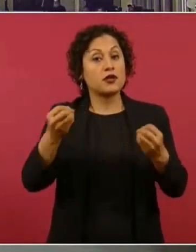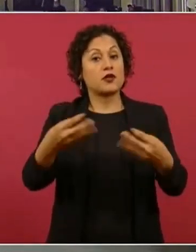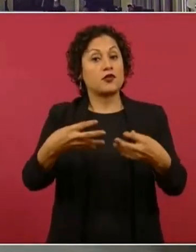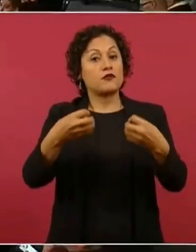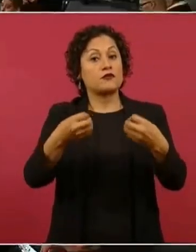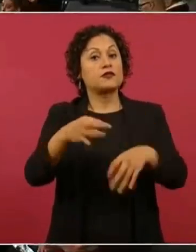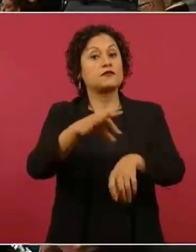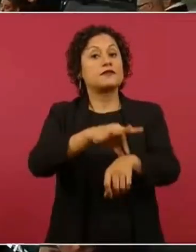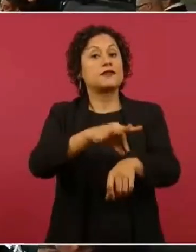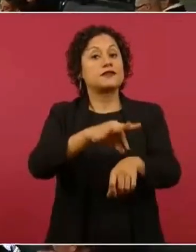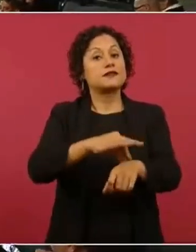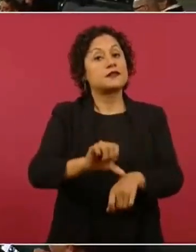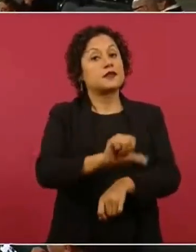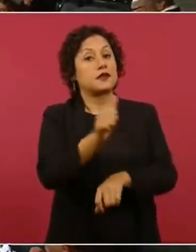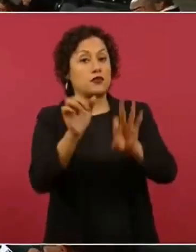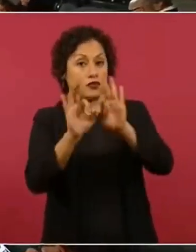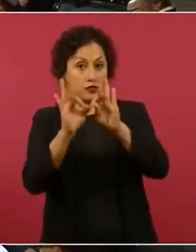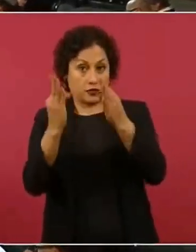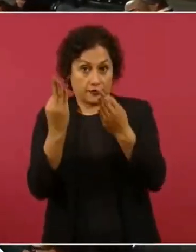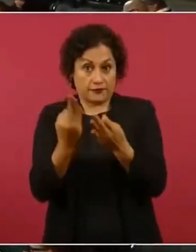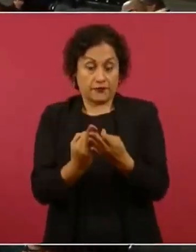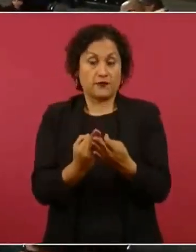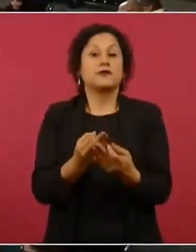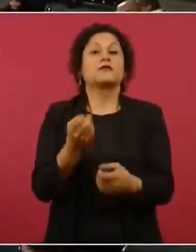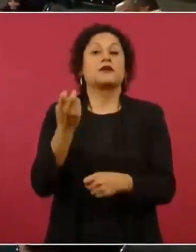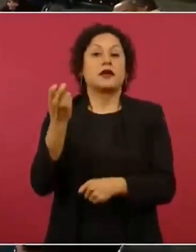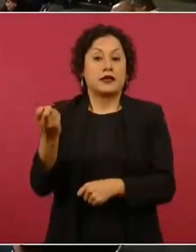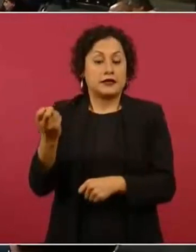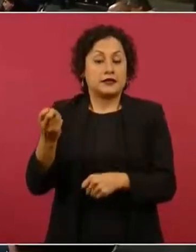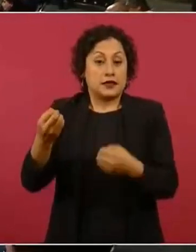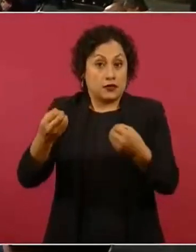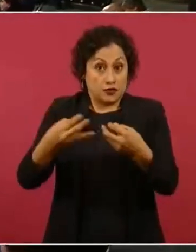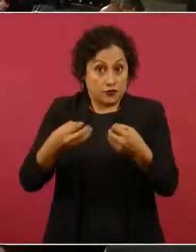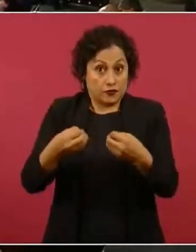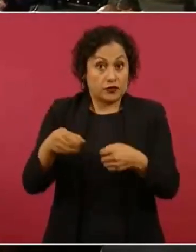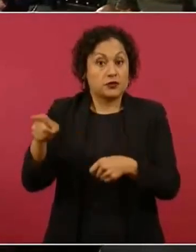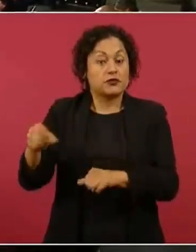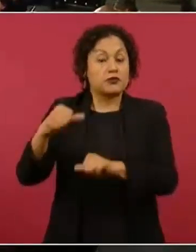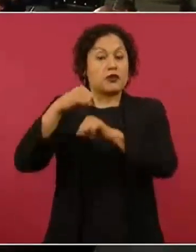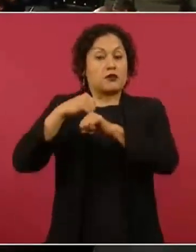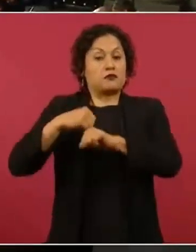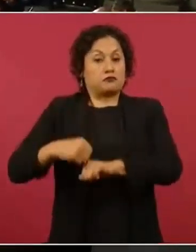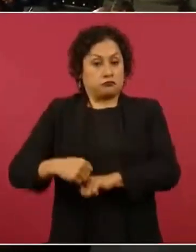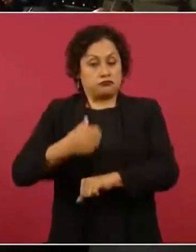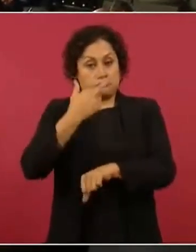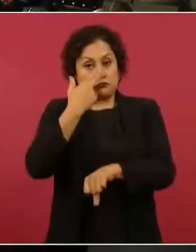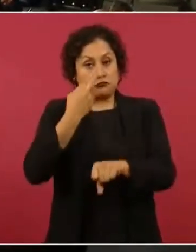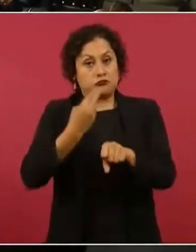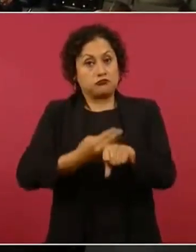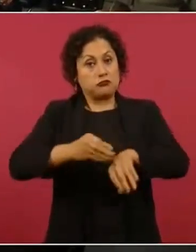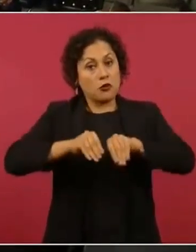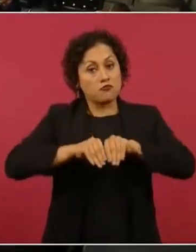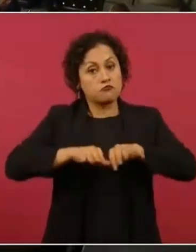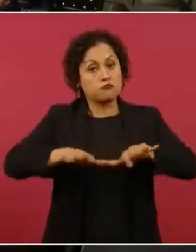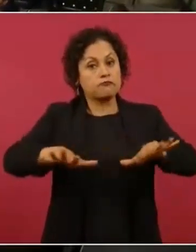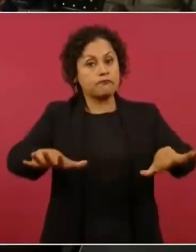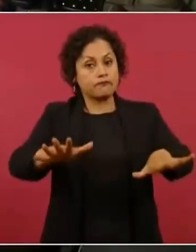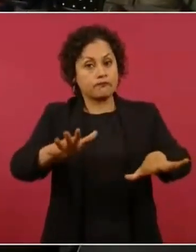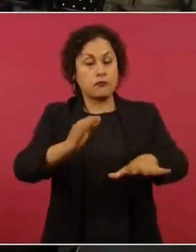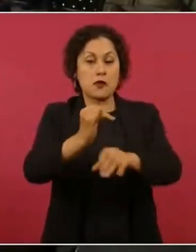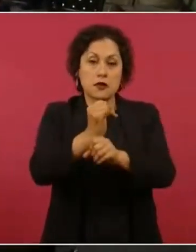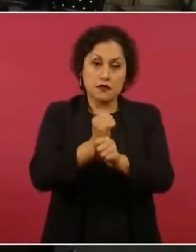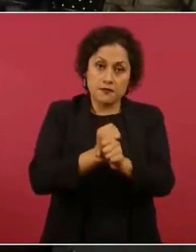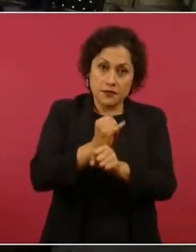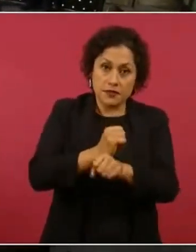Alternativa y esta agencia es la responsable de promover la investigación, la preservación y el